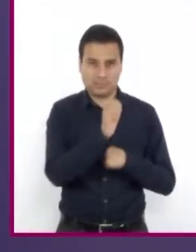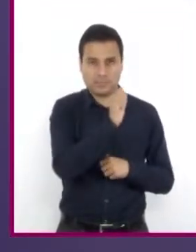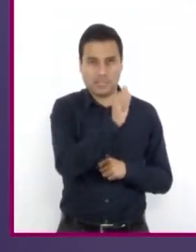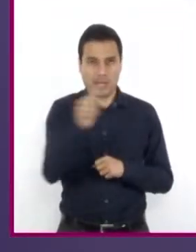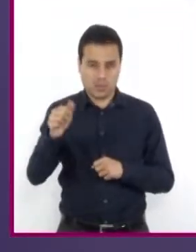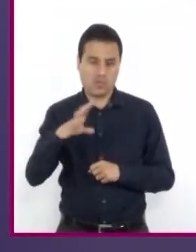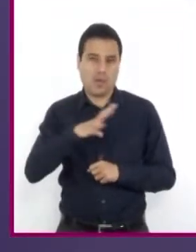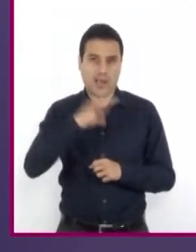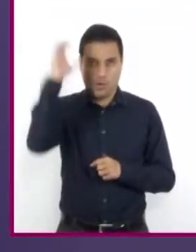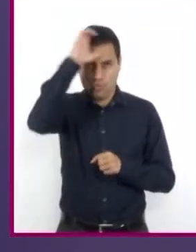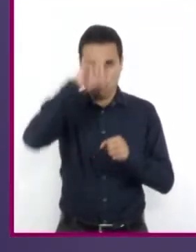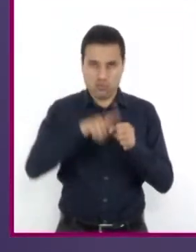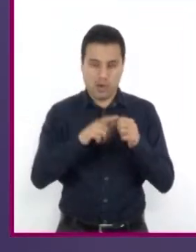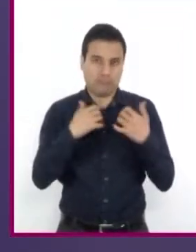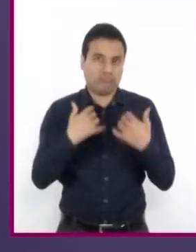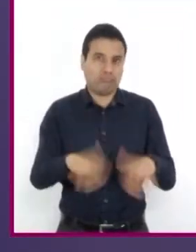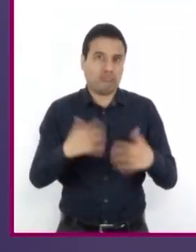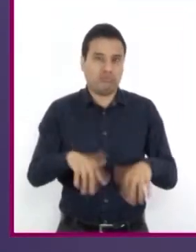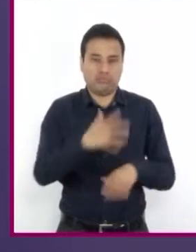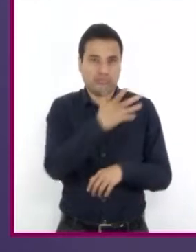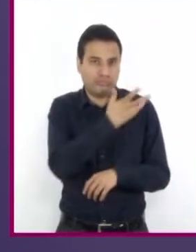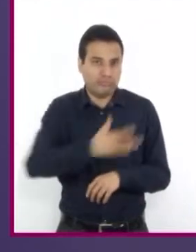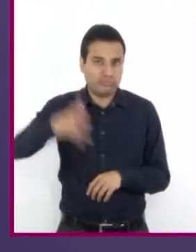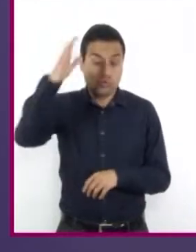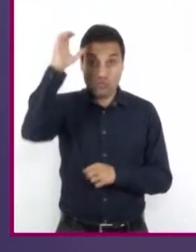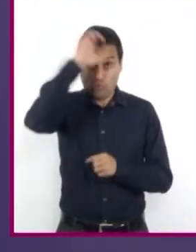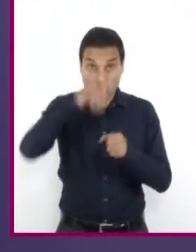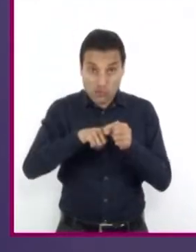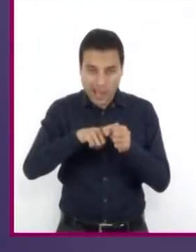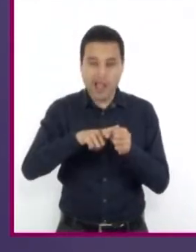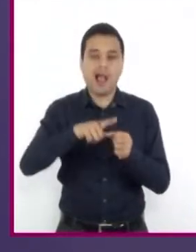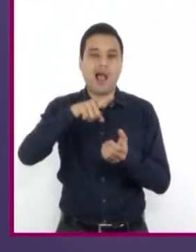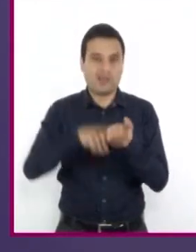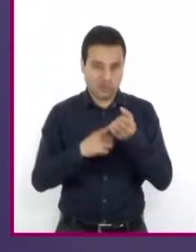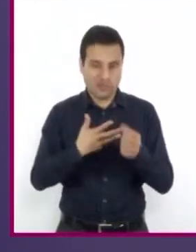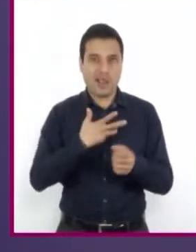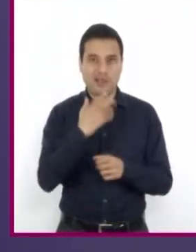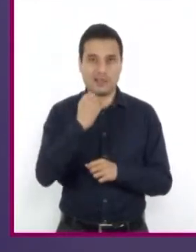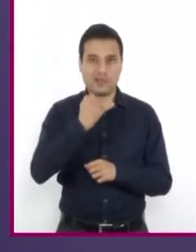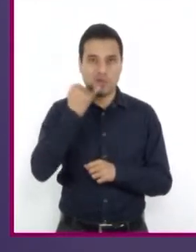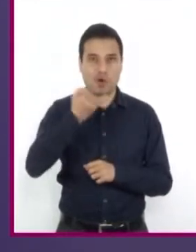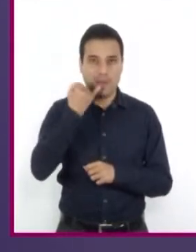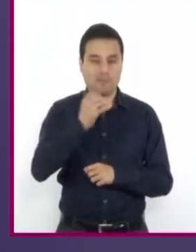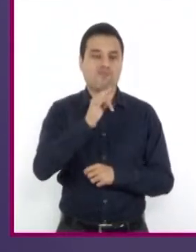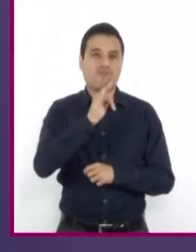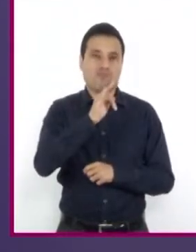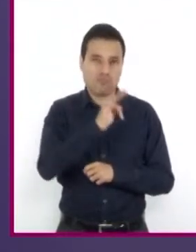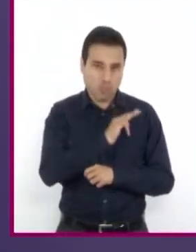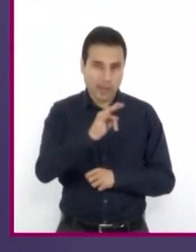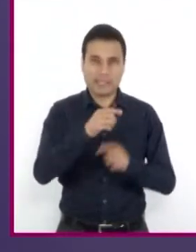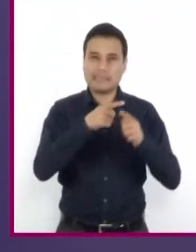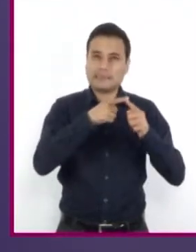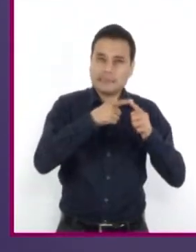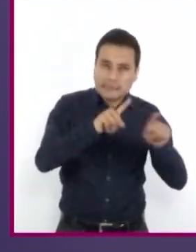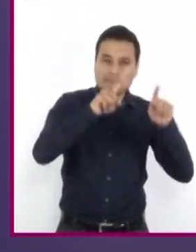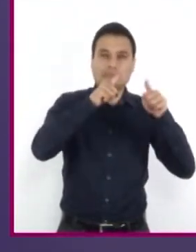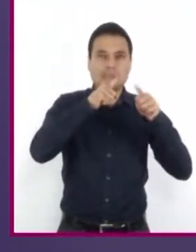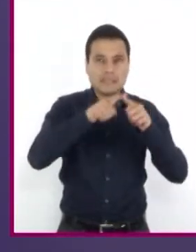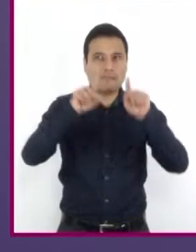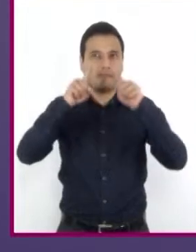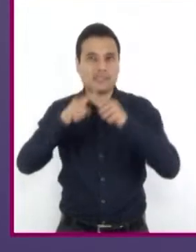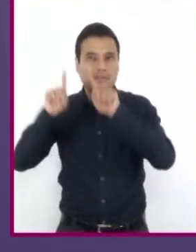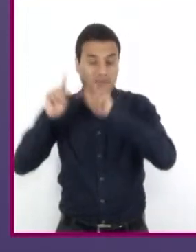su riqueza cultural y dentro de esa cultura se encuentra el lenguaje, que va cambiando según la región geográfica en la que se ha